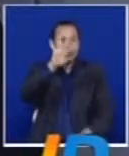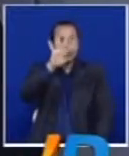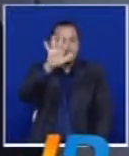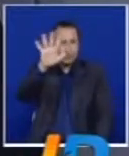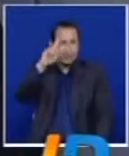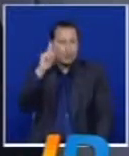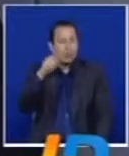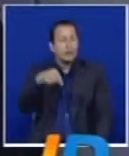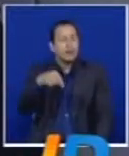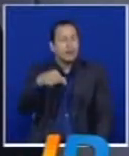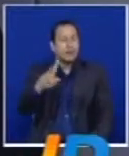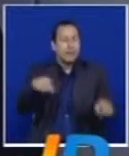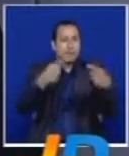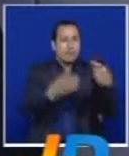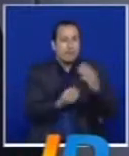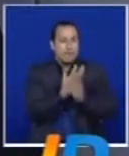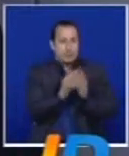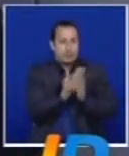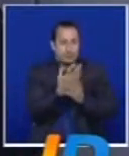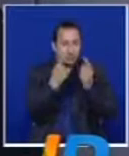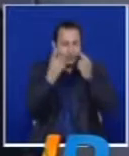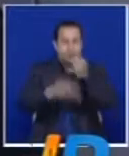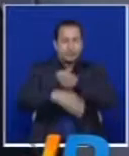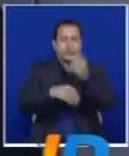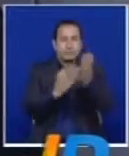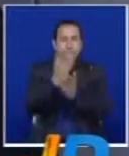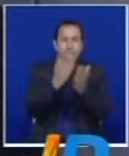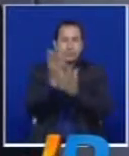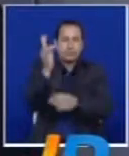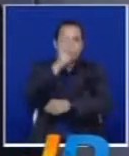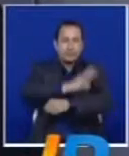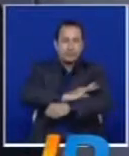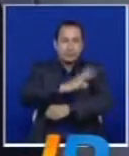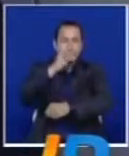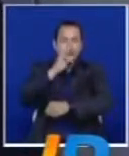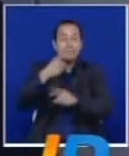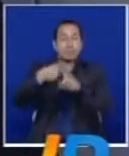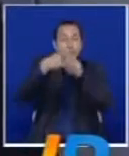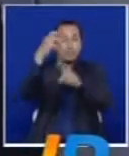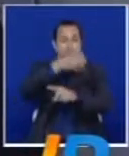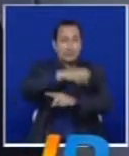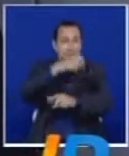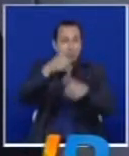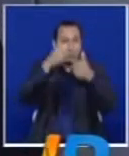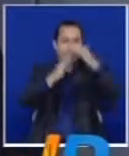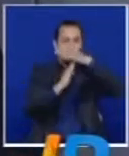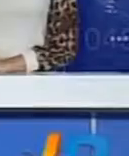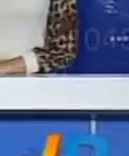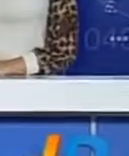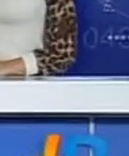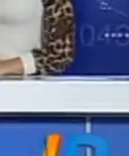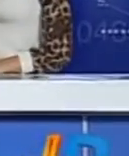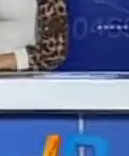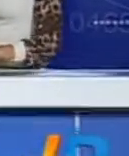suroccidente colombiano ante Pasto. Continuamos en el mejor noticiero del fin de semana, más pacífico después de comerciales.